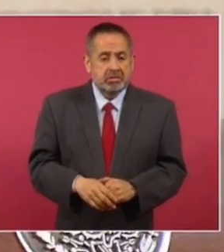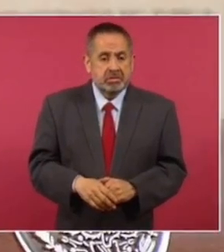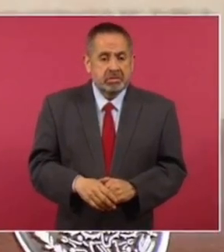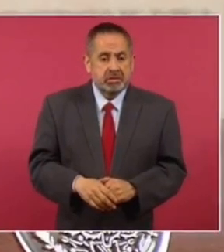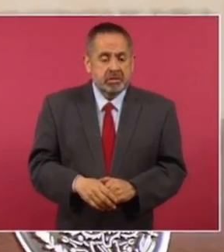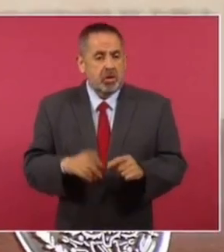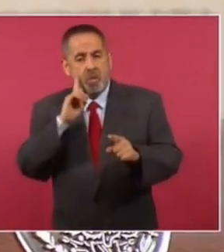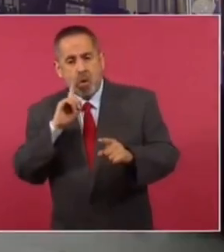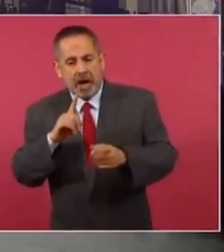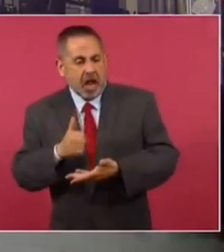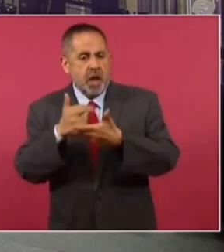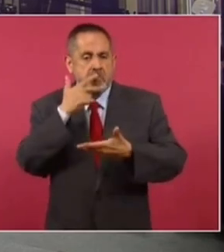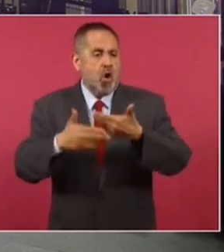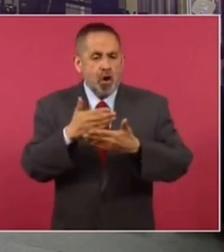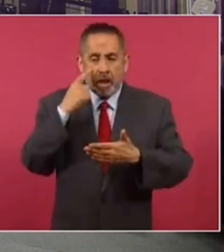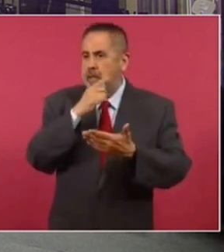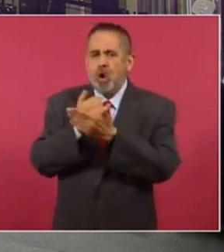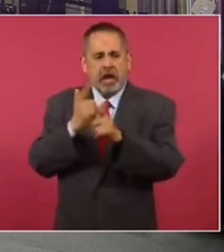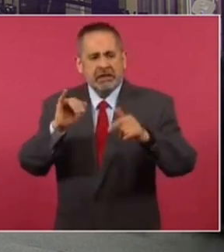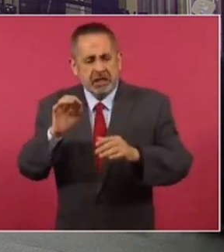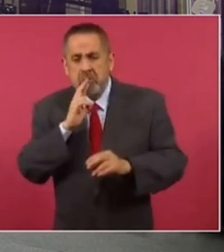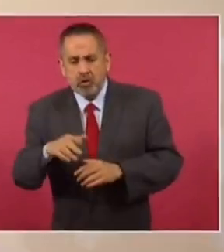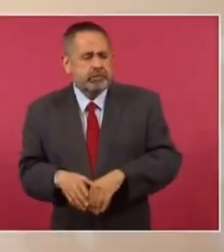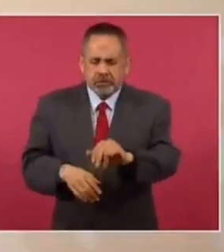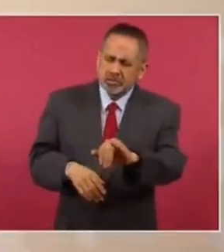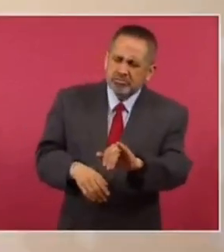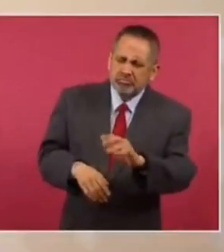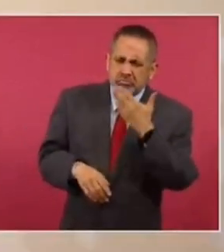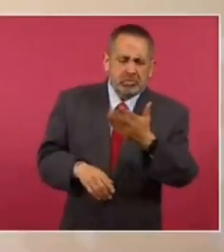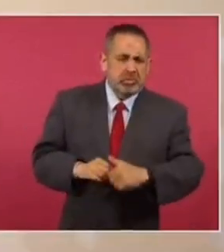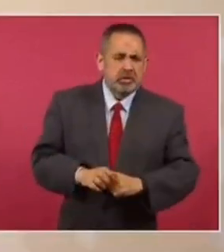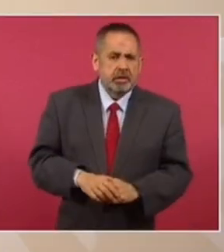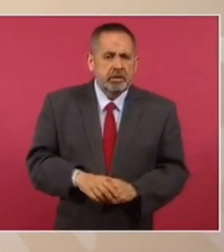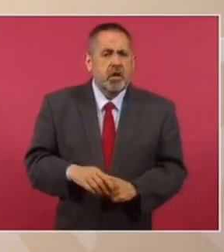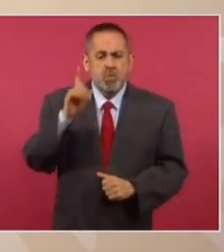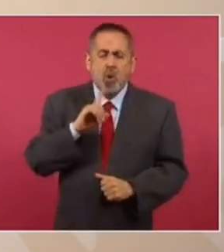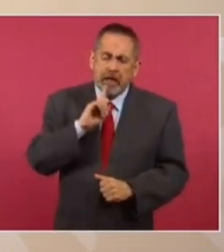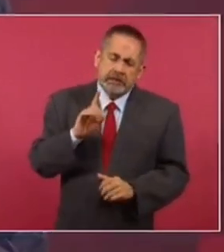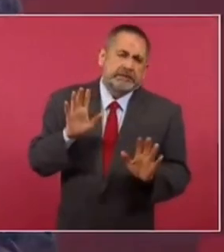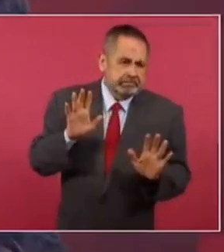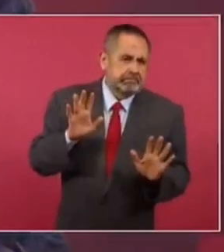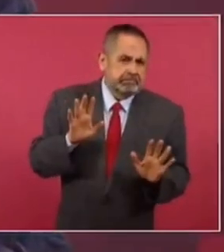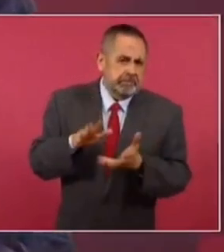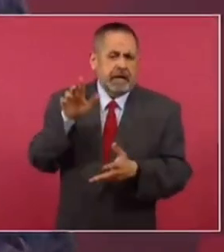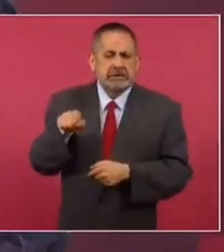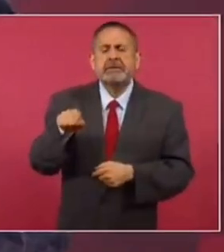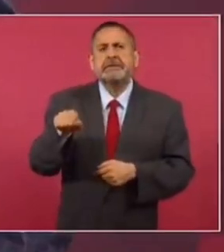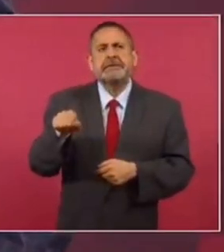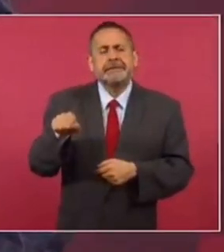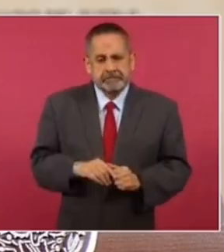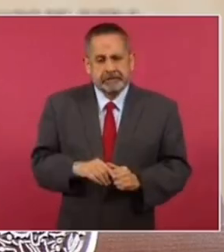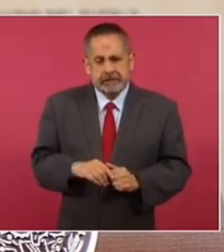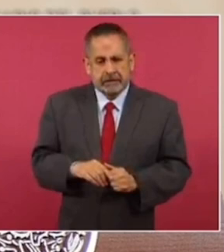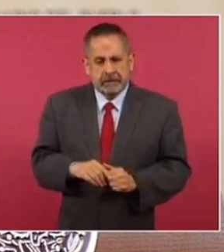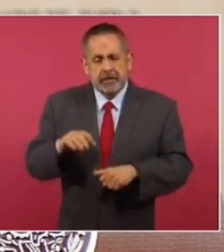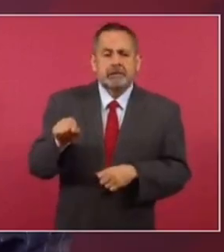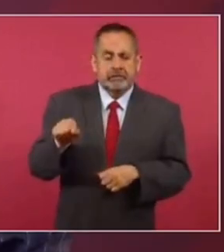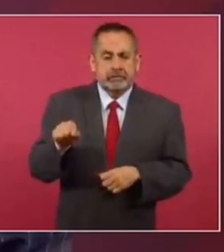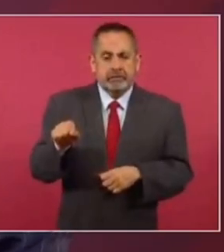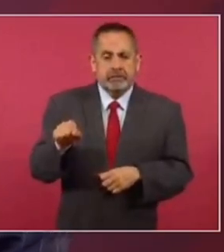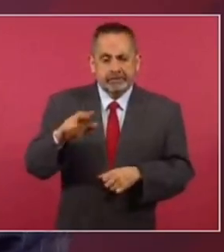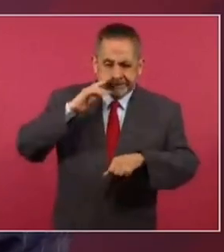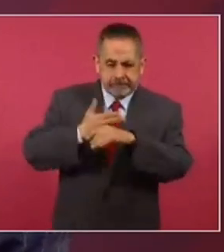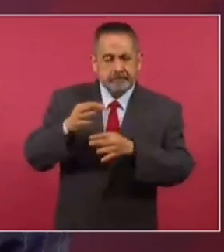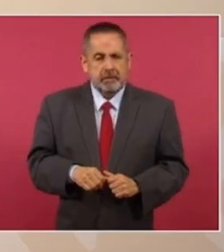¿Una mujer garantiza mejor la democracia? Sí, las mujeres suelen ser más honestas,